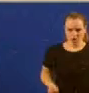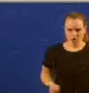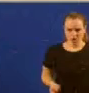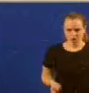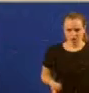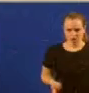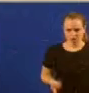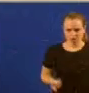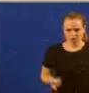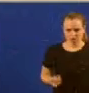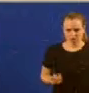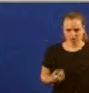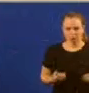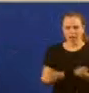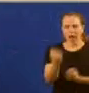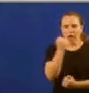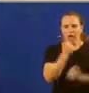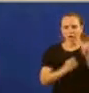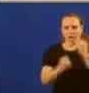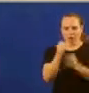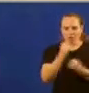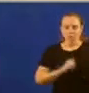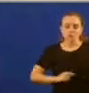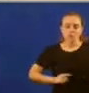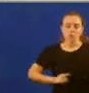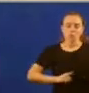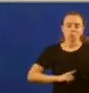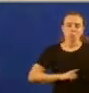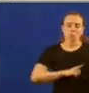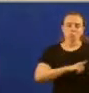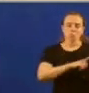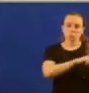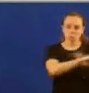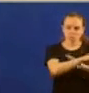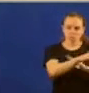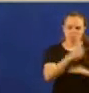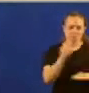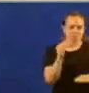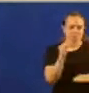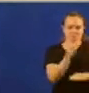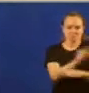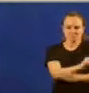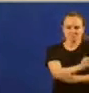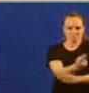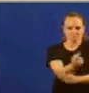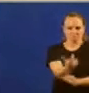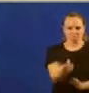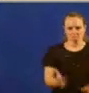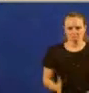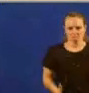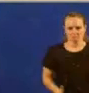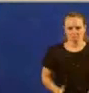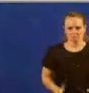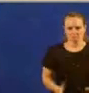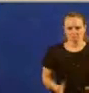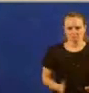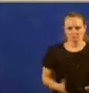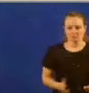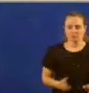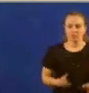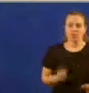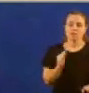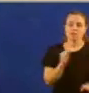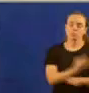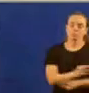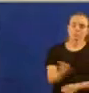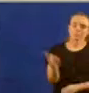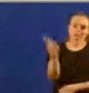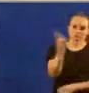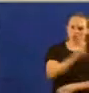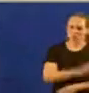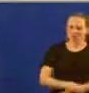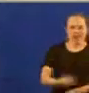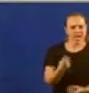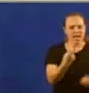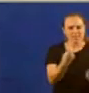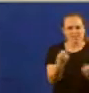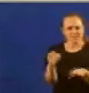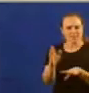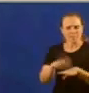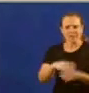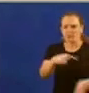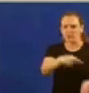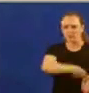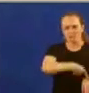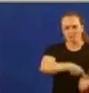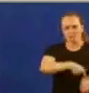robusto crecimento económico o investimento autonómico apenas despega e recuperar investimento é necesario para atender demandas